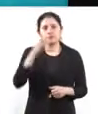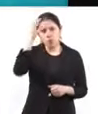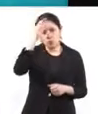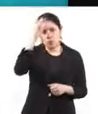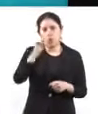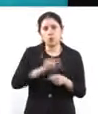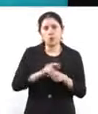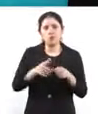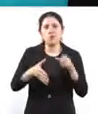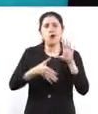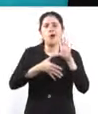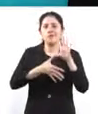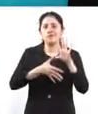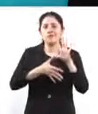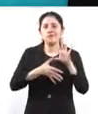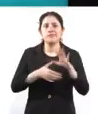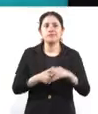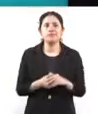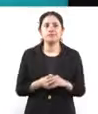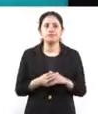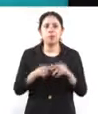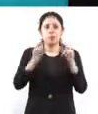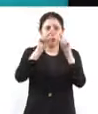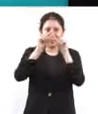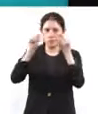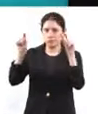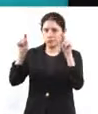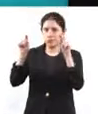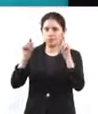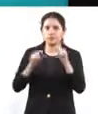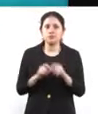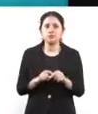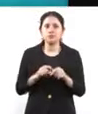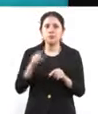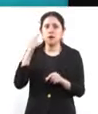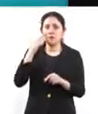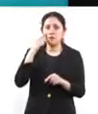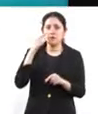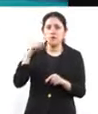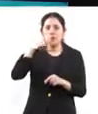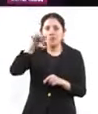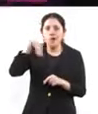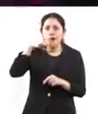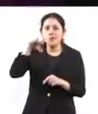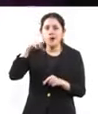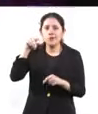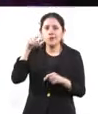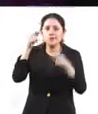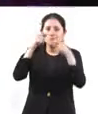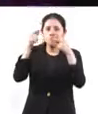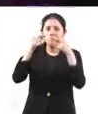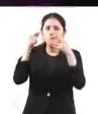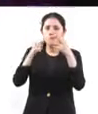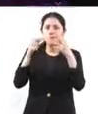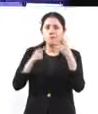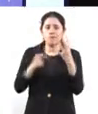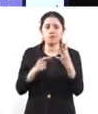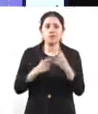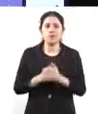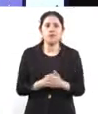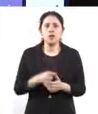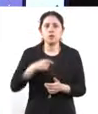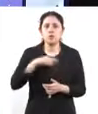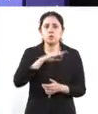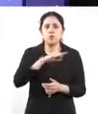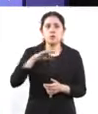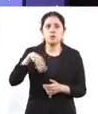Y el buscador, digamos, si no queremos hacer una exploración por las categorías, siempre podemos hacer una búsqueda directa. Yo